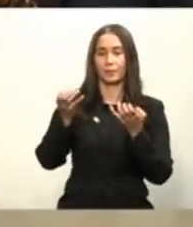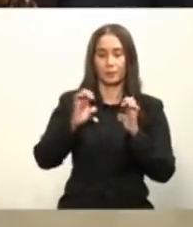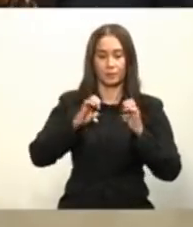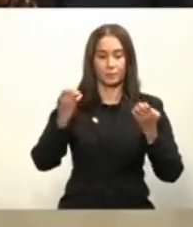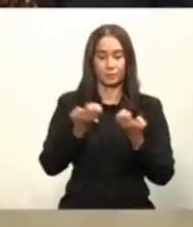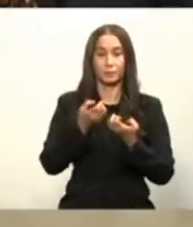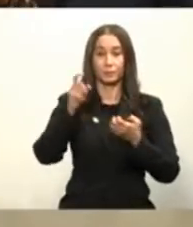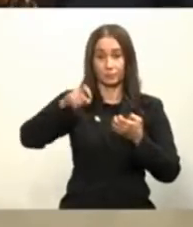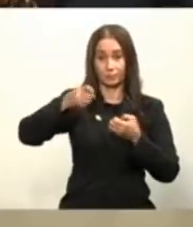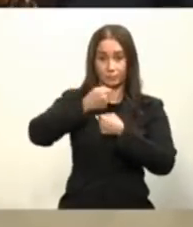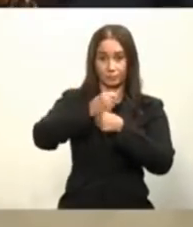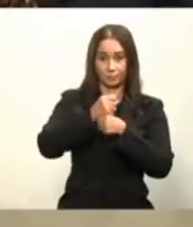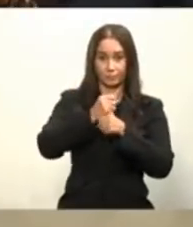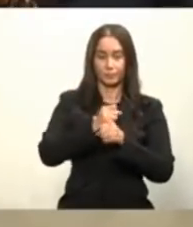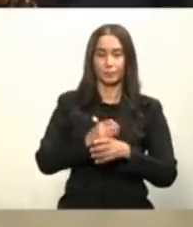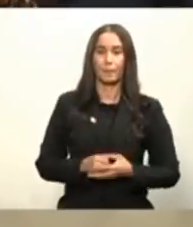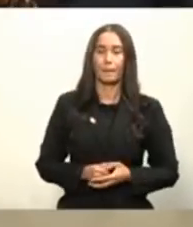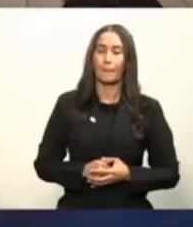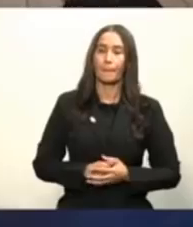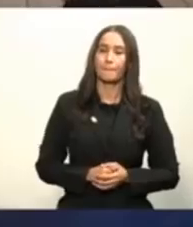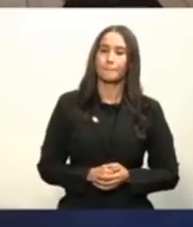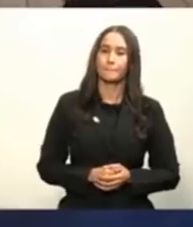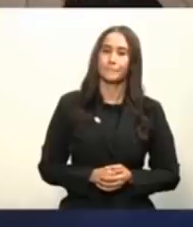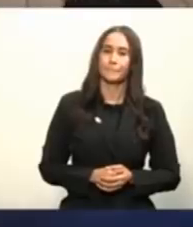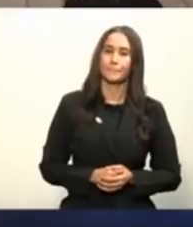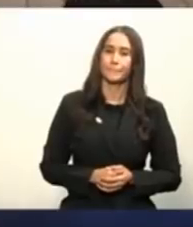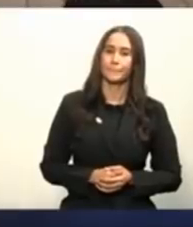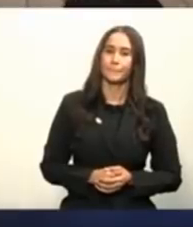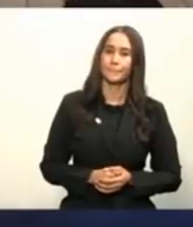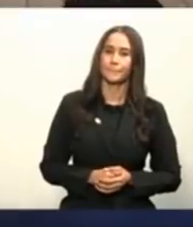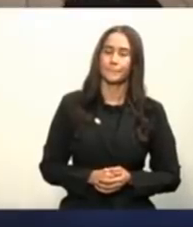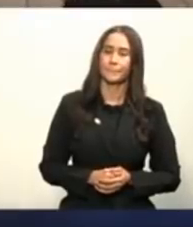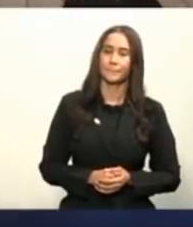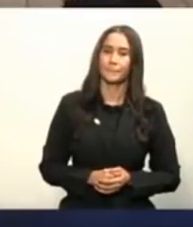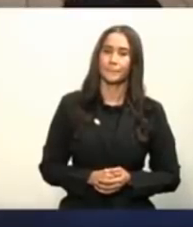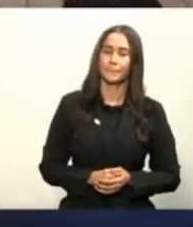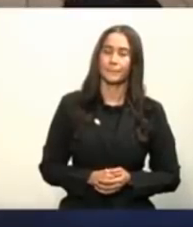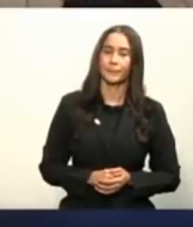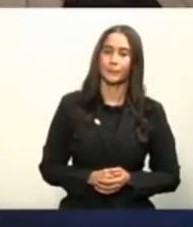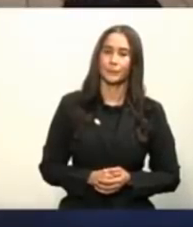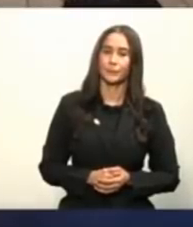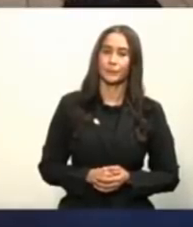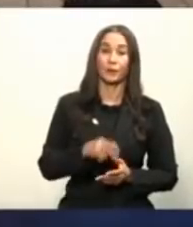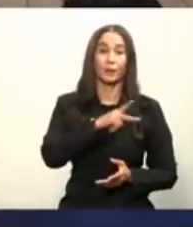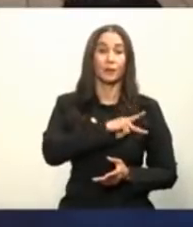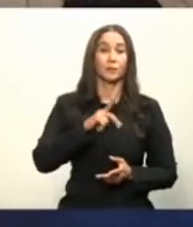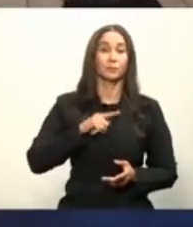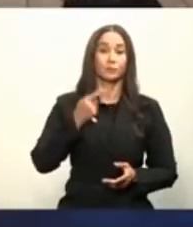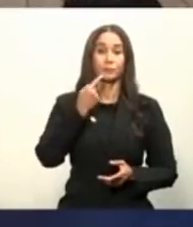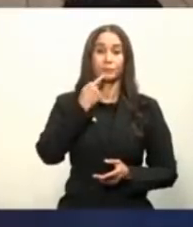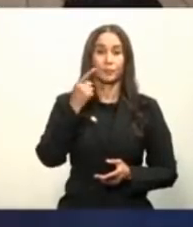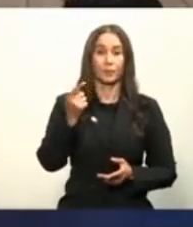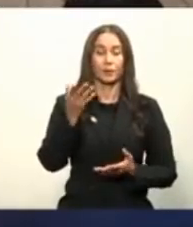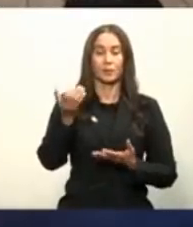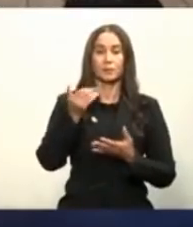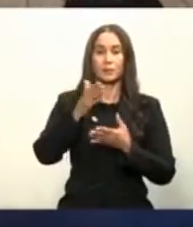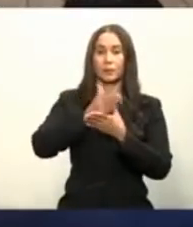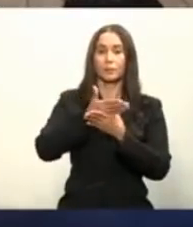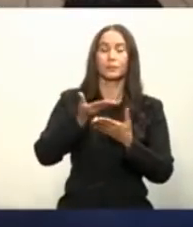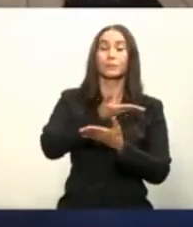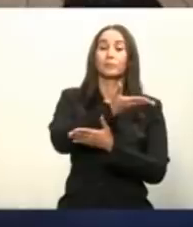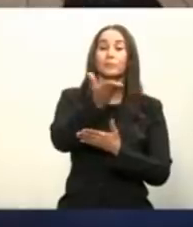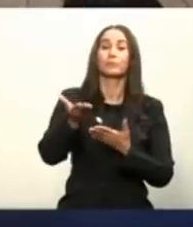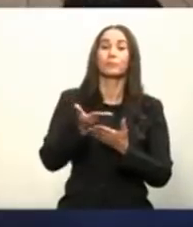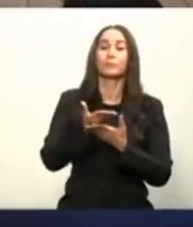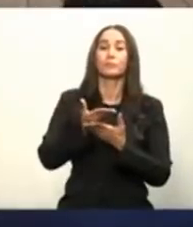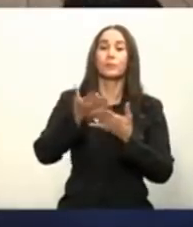del lugar Presidente completando esa información que usted acaba de dar quisiera pues compartir con todos ustedes